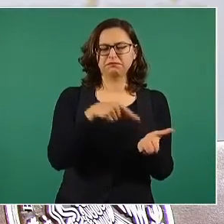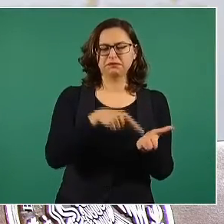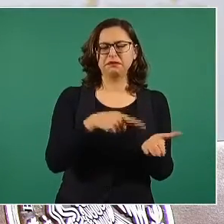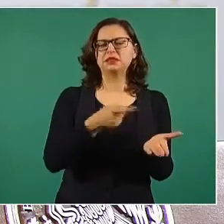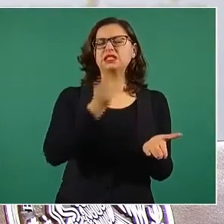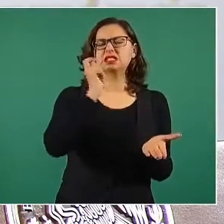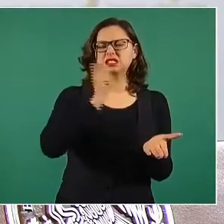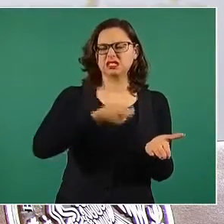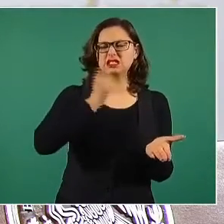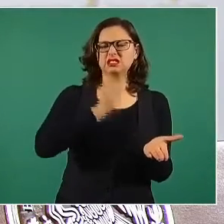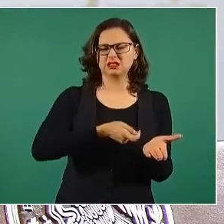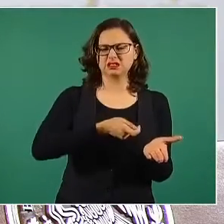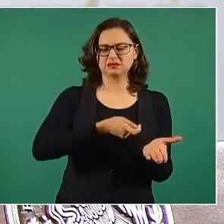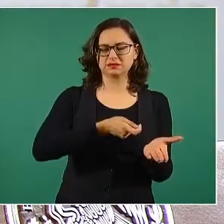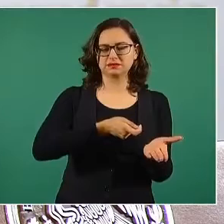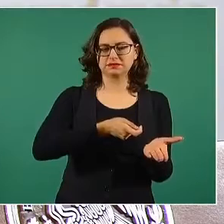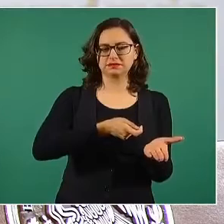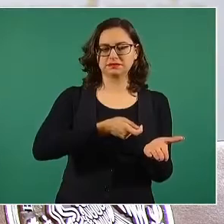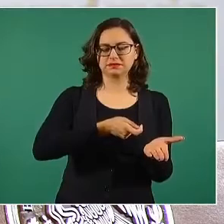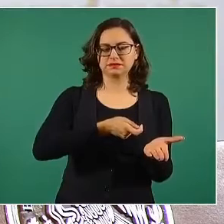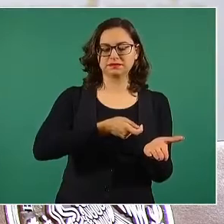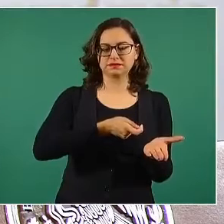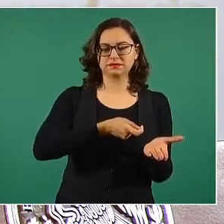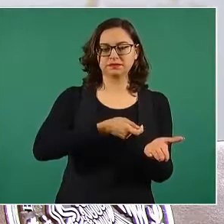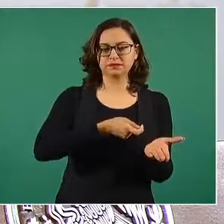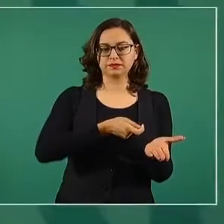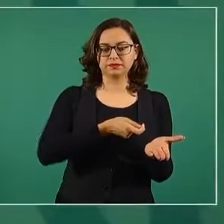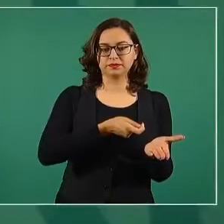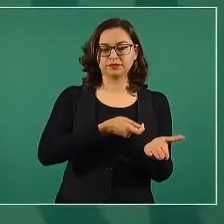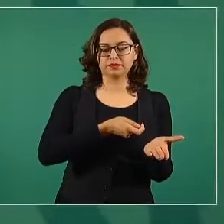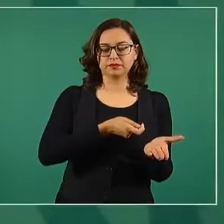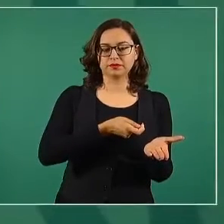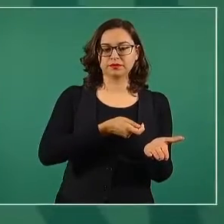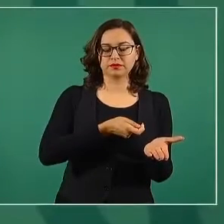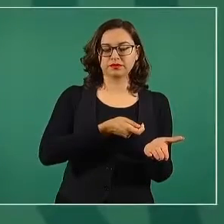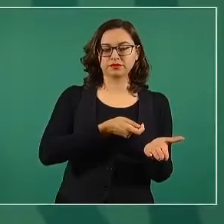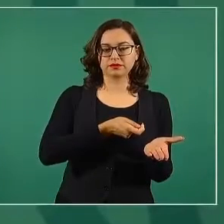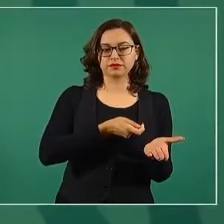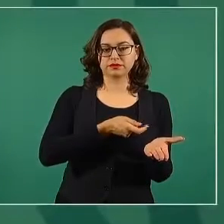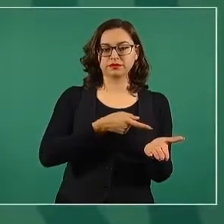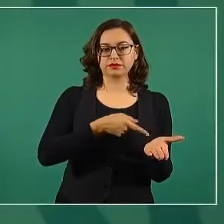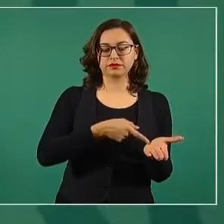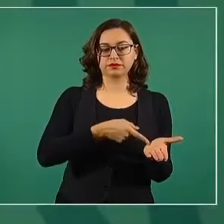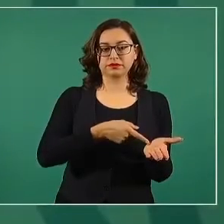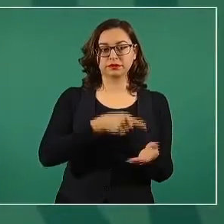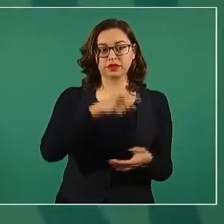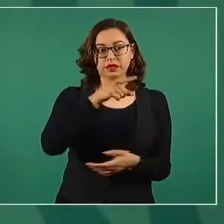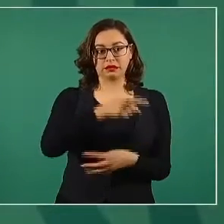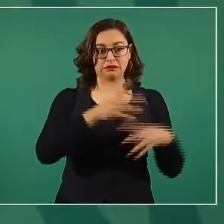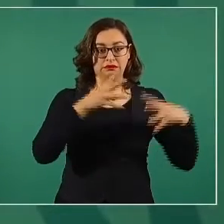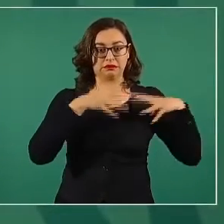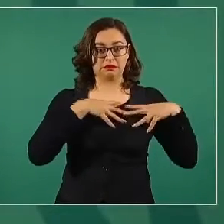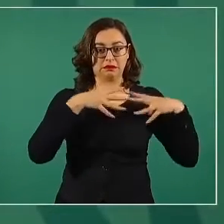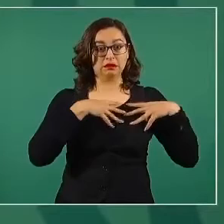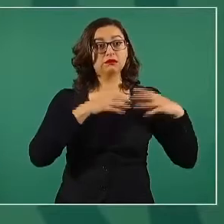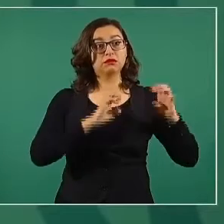utilizar toda la infraestructura